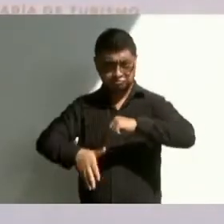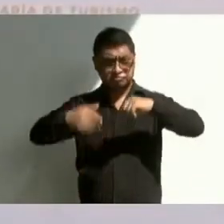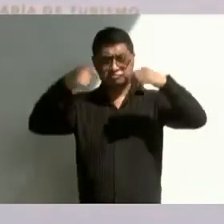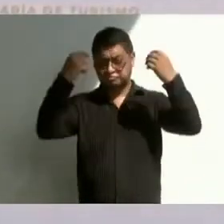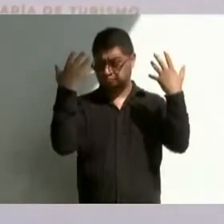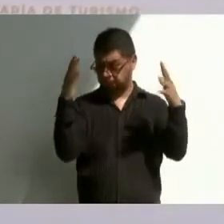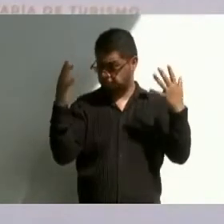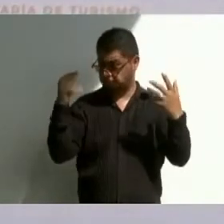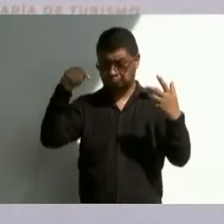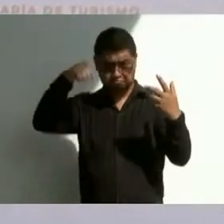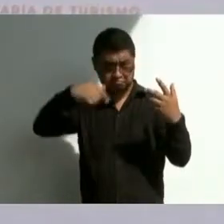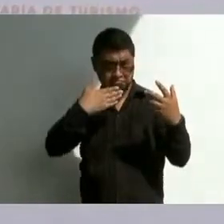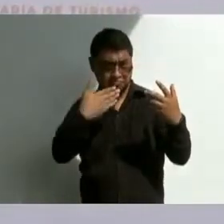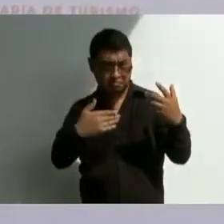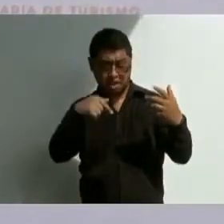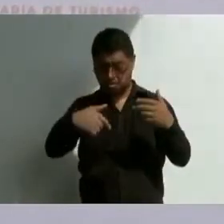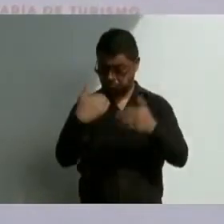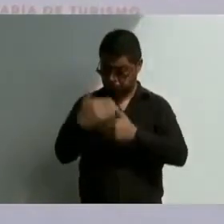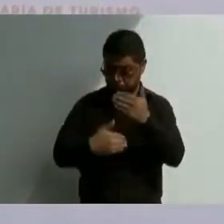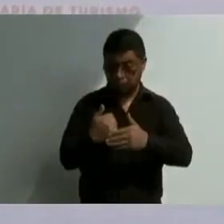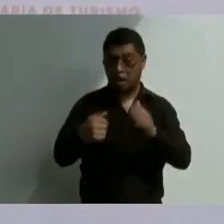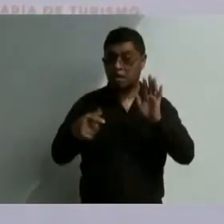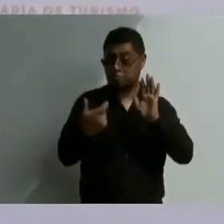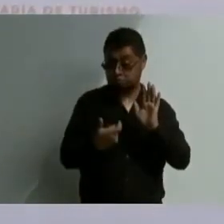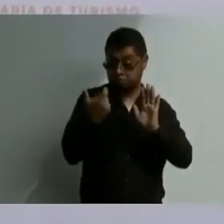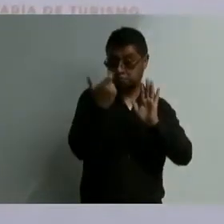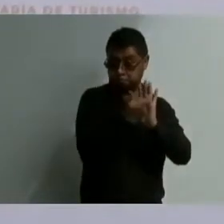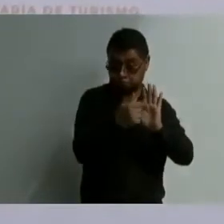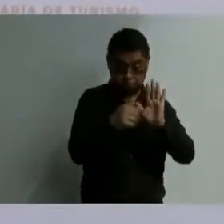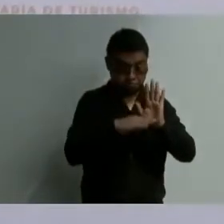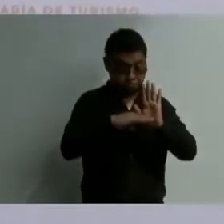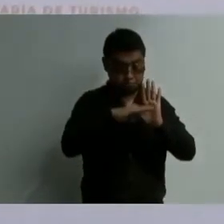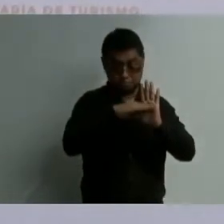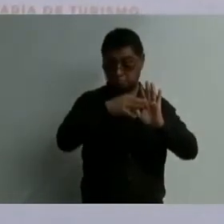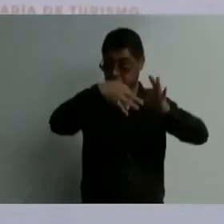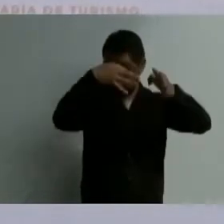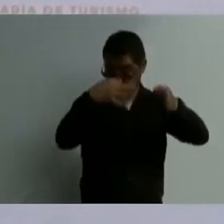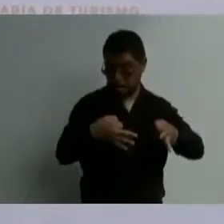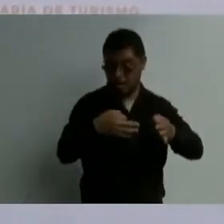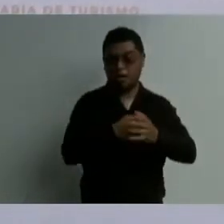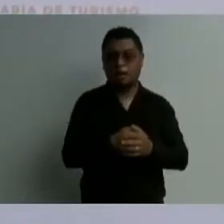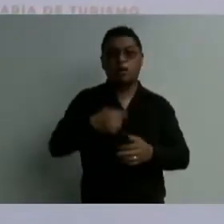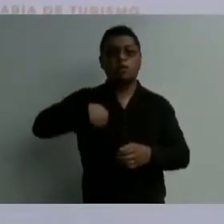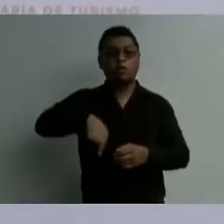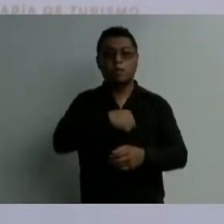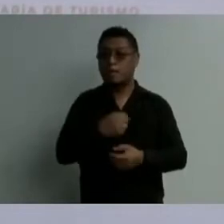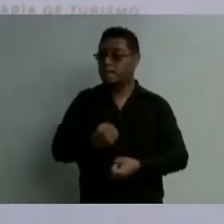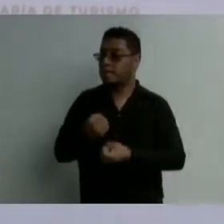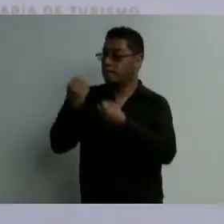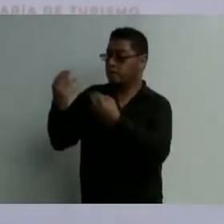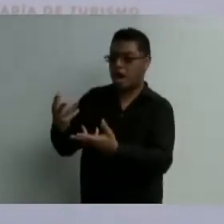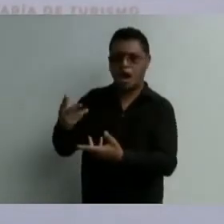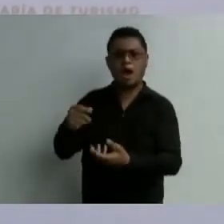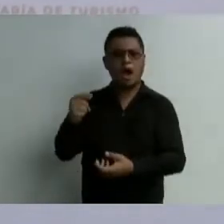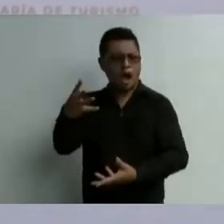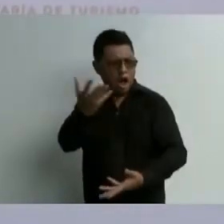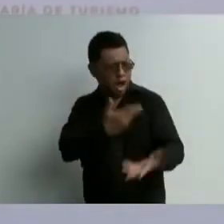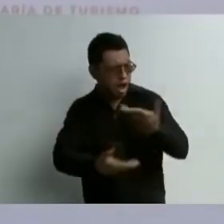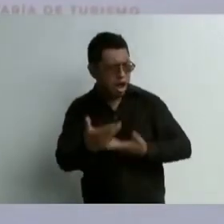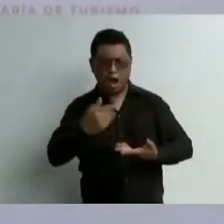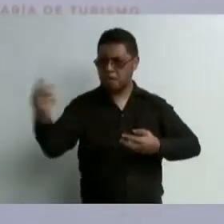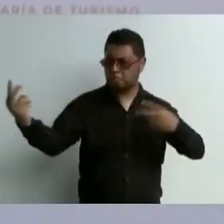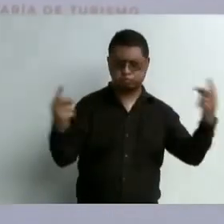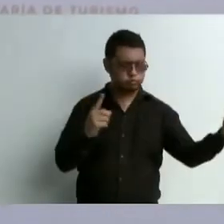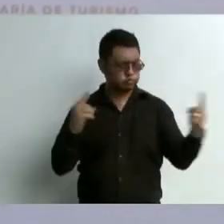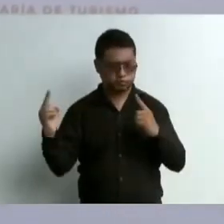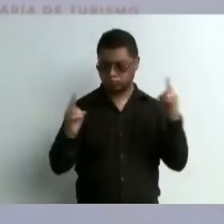presupuesto. Hemos desarrollado un equipo de técnicos y de personas en diferentes capacidades para